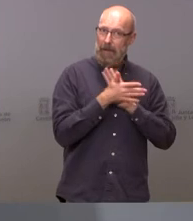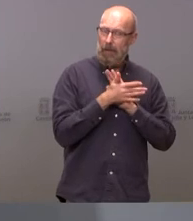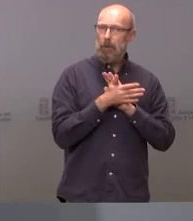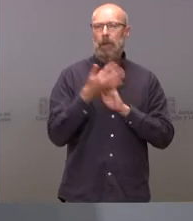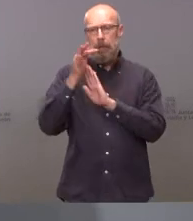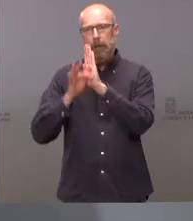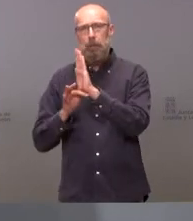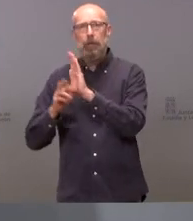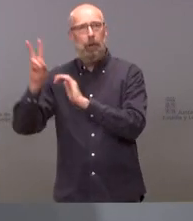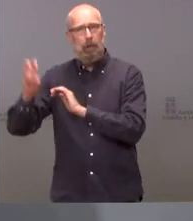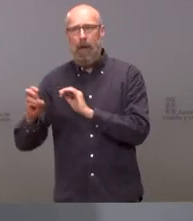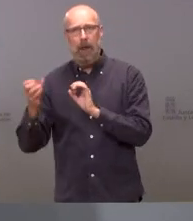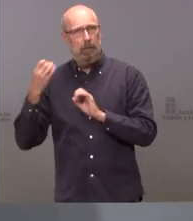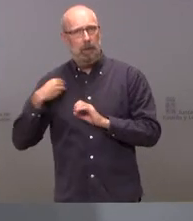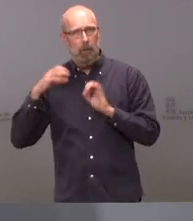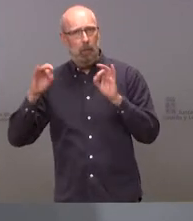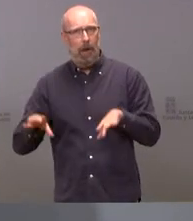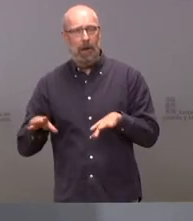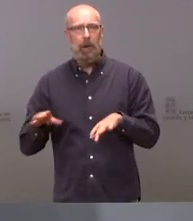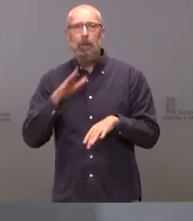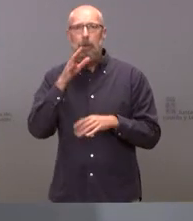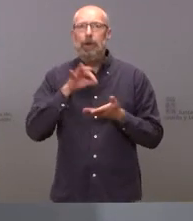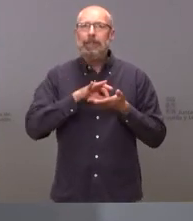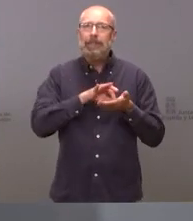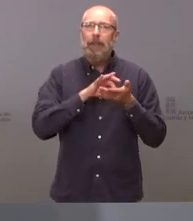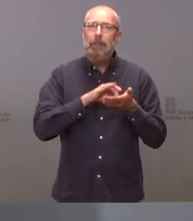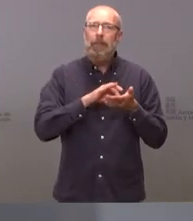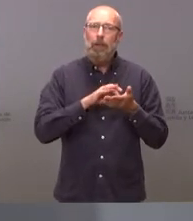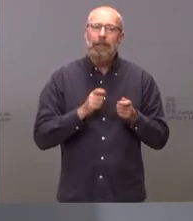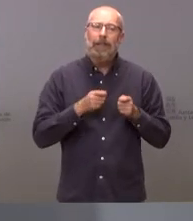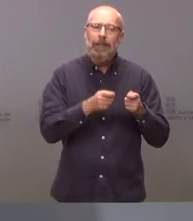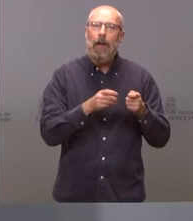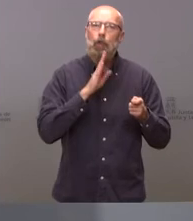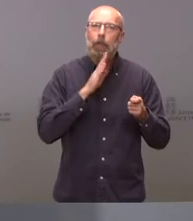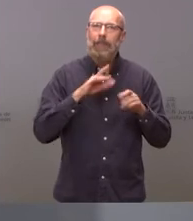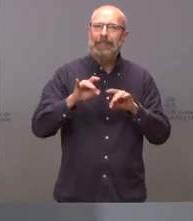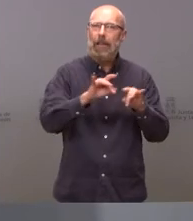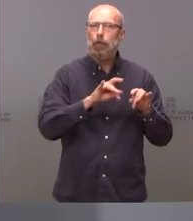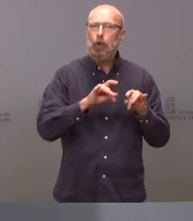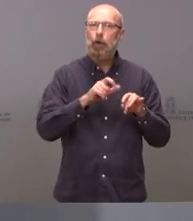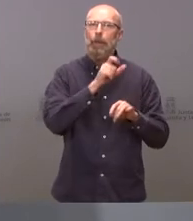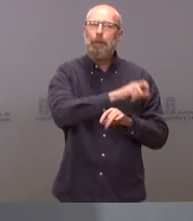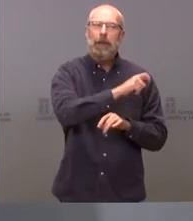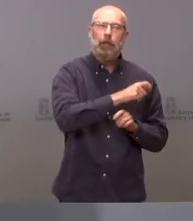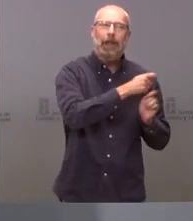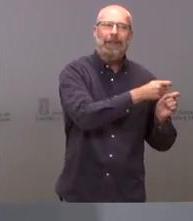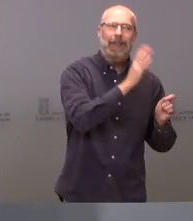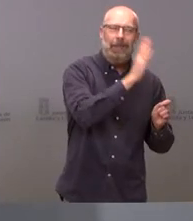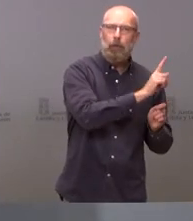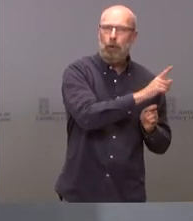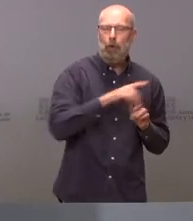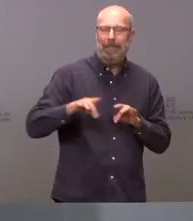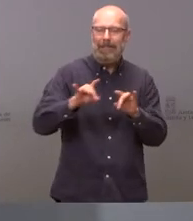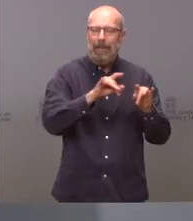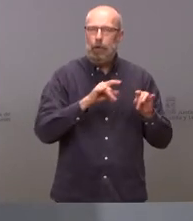hay servicios y hay inversiones que se financian al territorio no a las personas y que eso